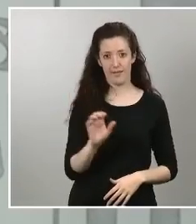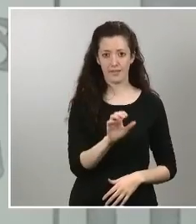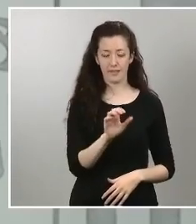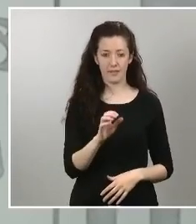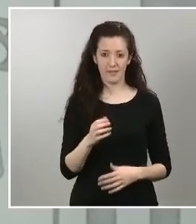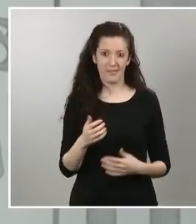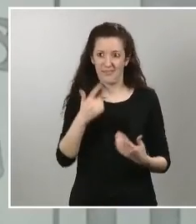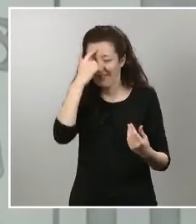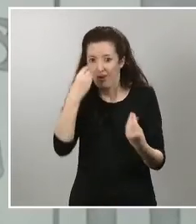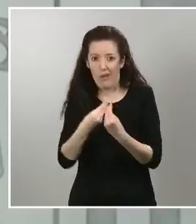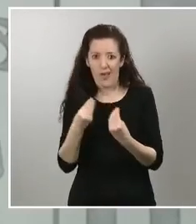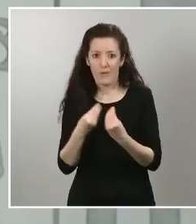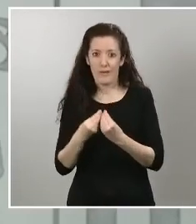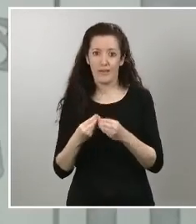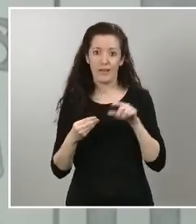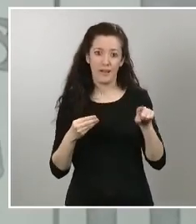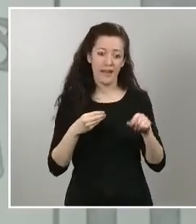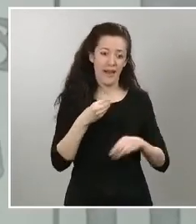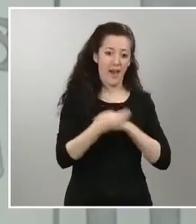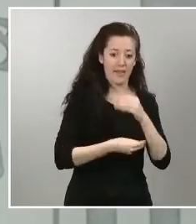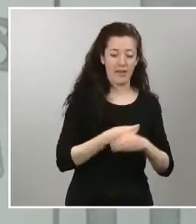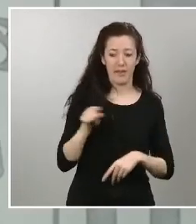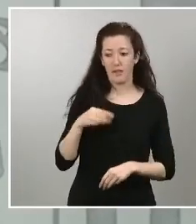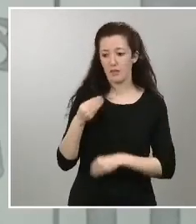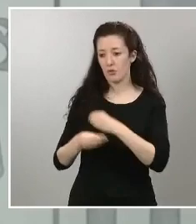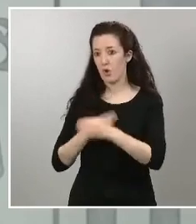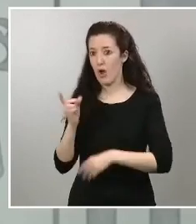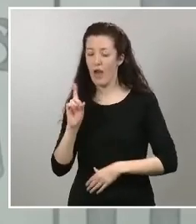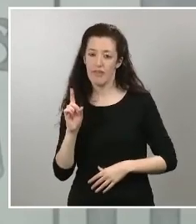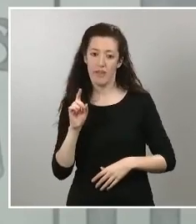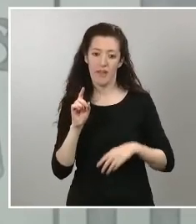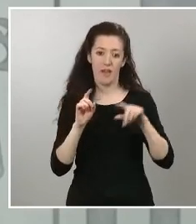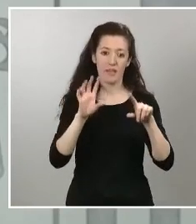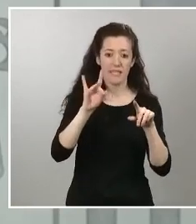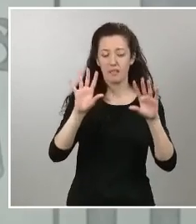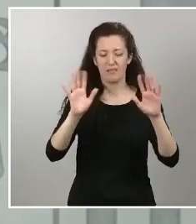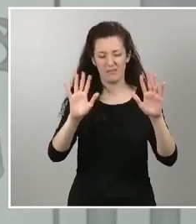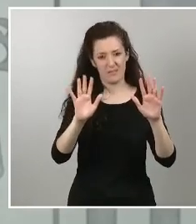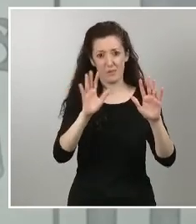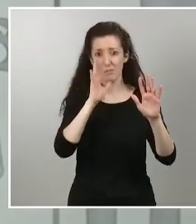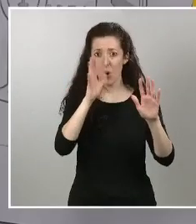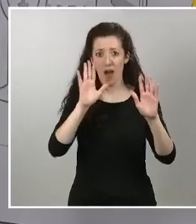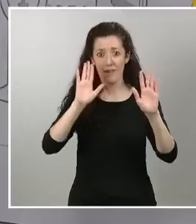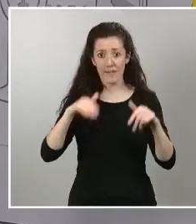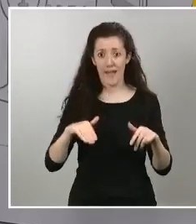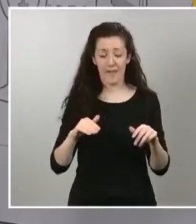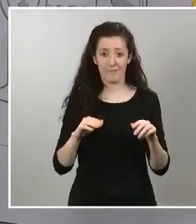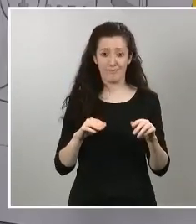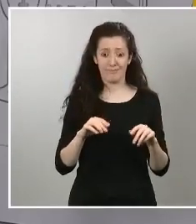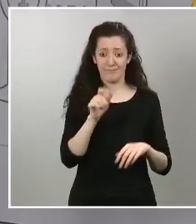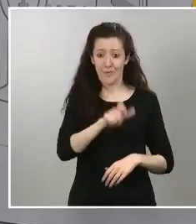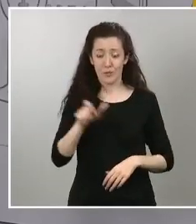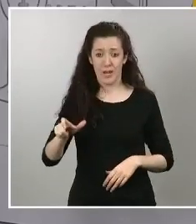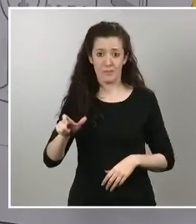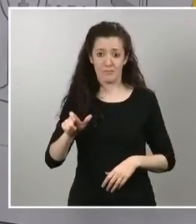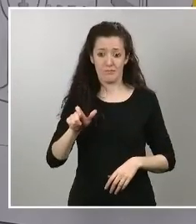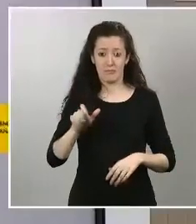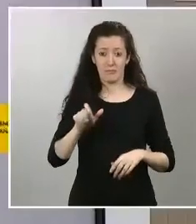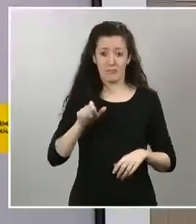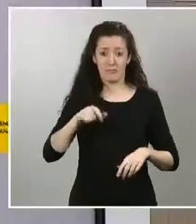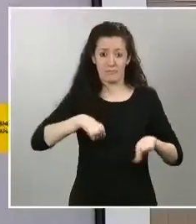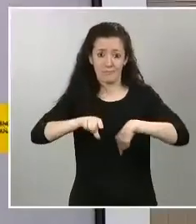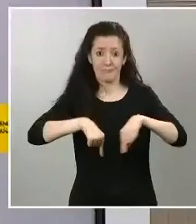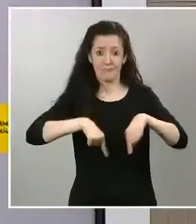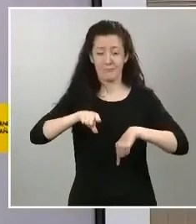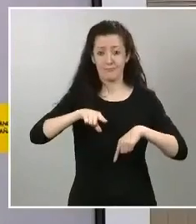distinto al otro porque la movilidad al final transmitiría de igual forma el virus para la ministra de trabajo Yolanda Díaz